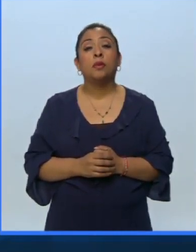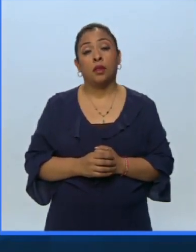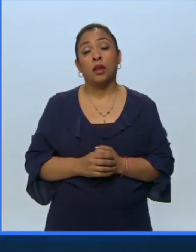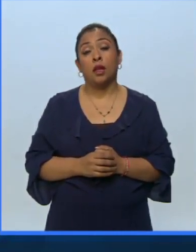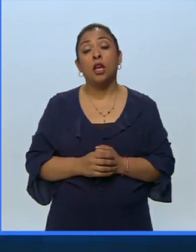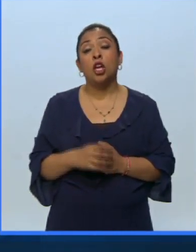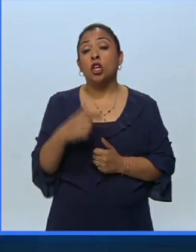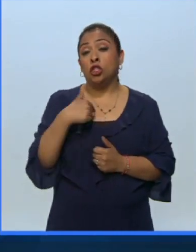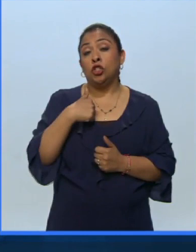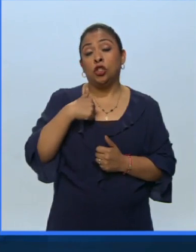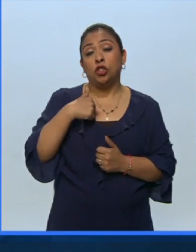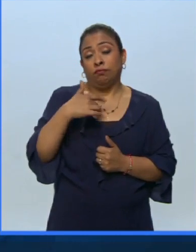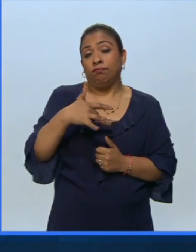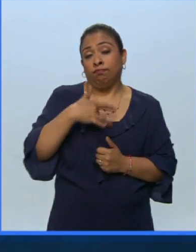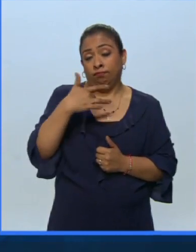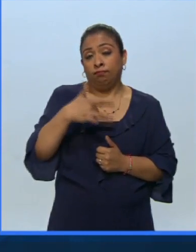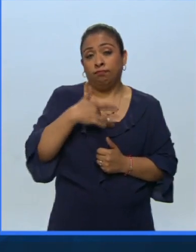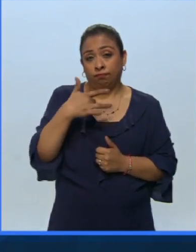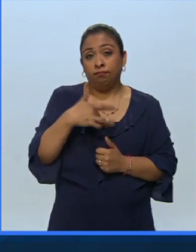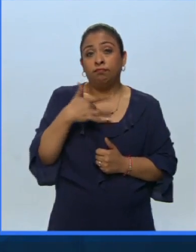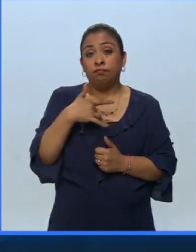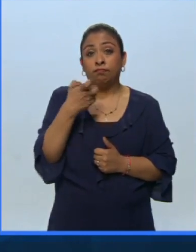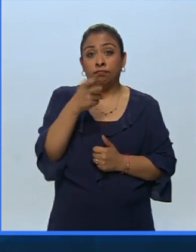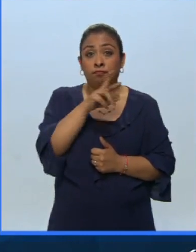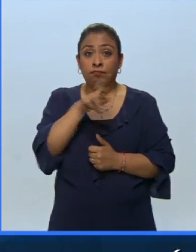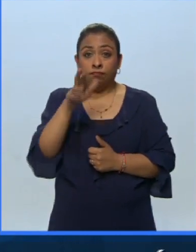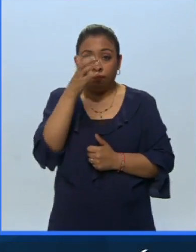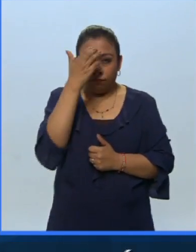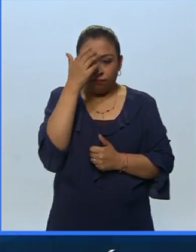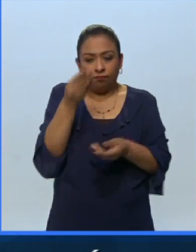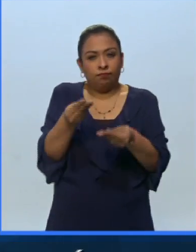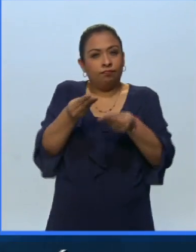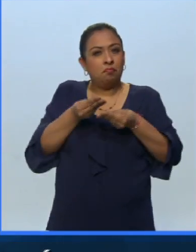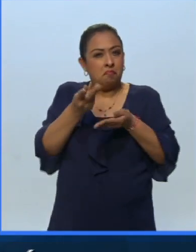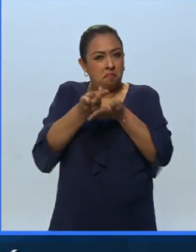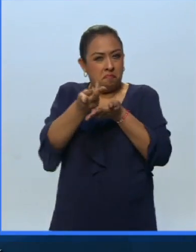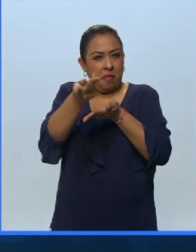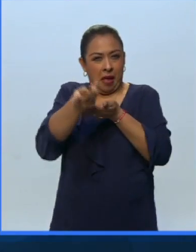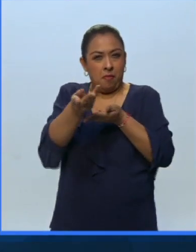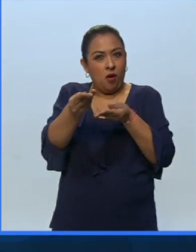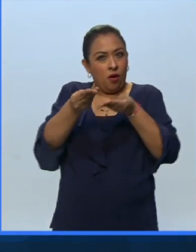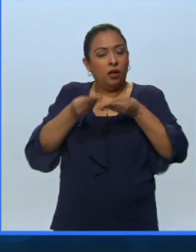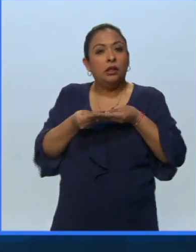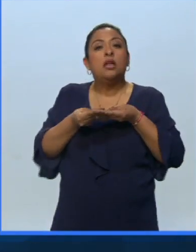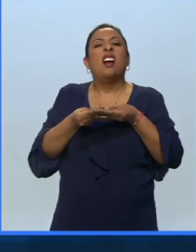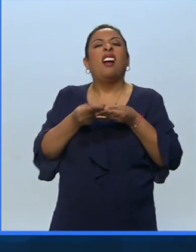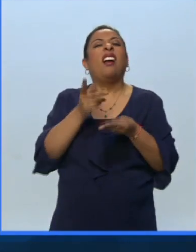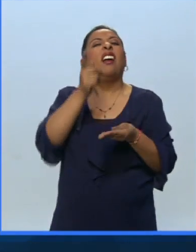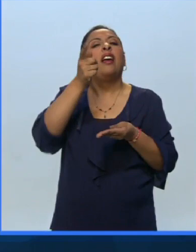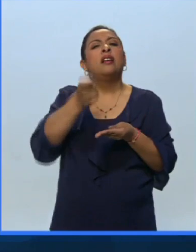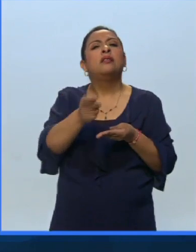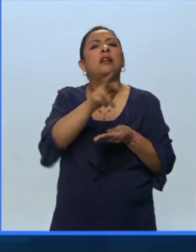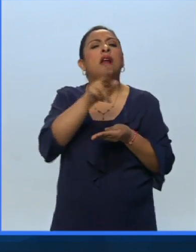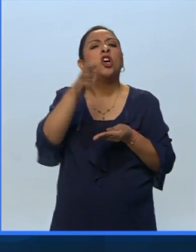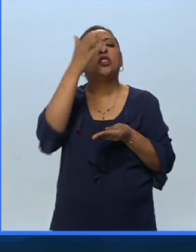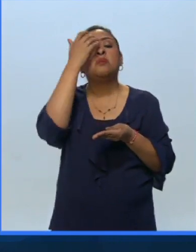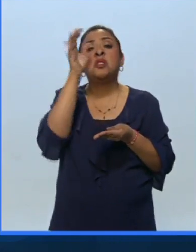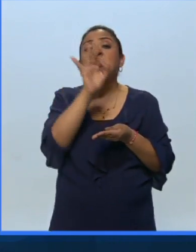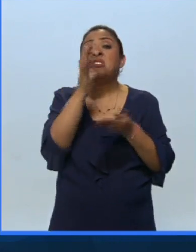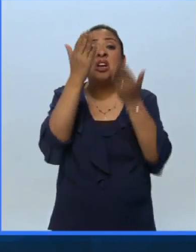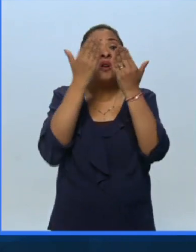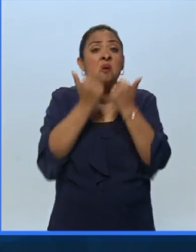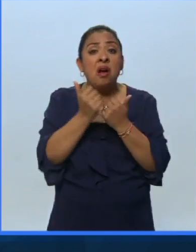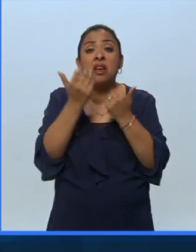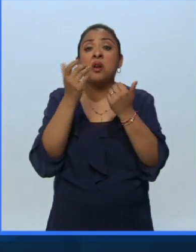Yo siento que de algún modo este reconocimiento que se me brinda, pues es un reconocimiento que no existiría sin